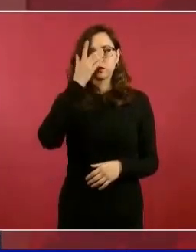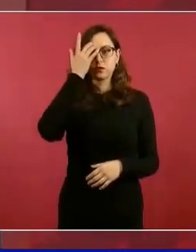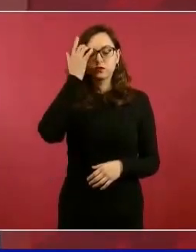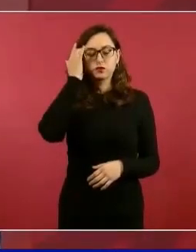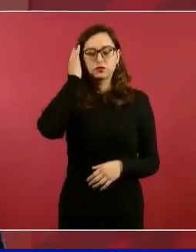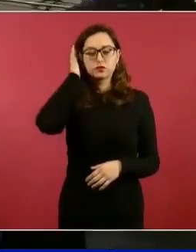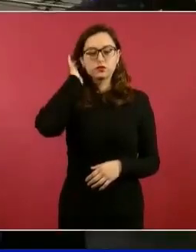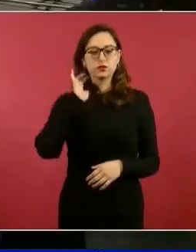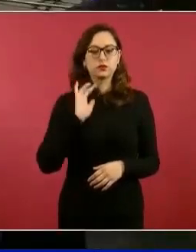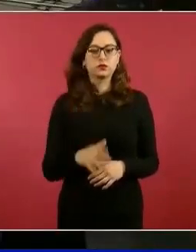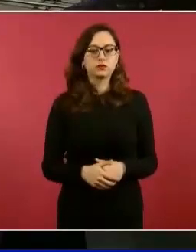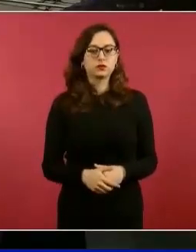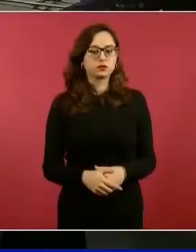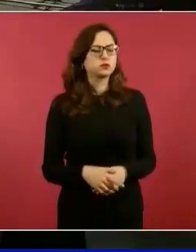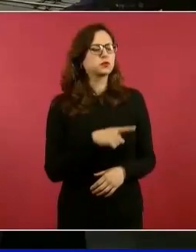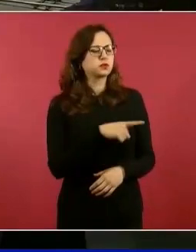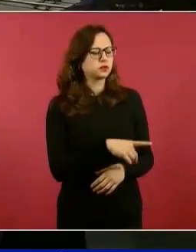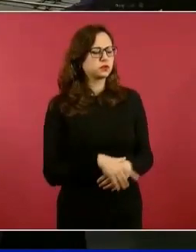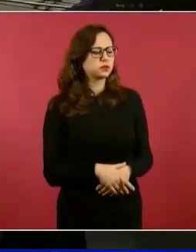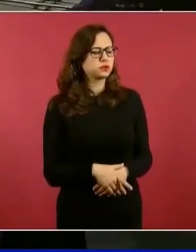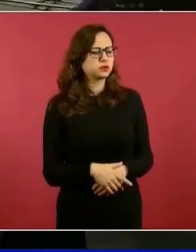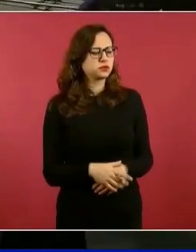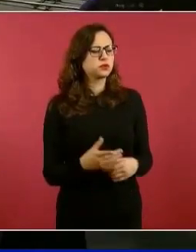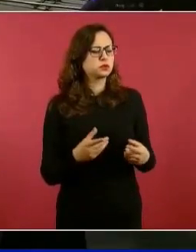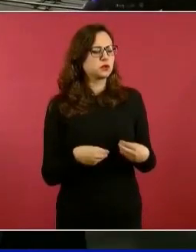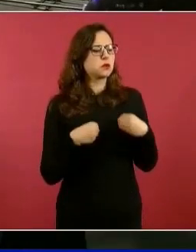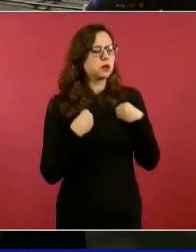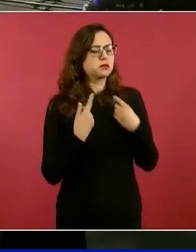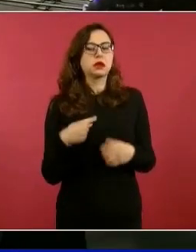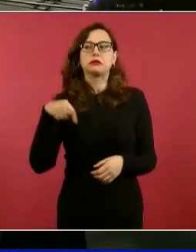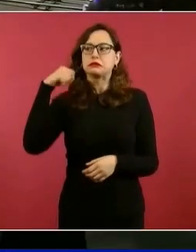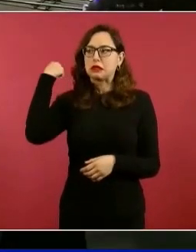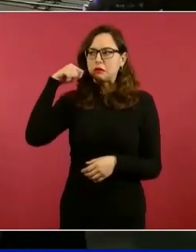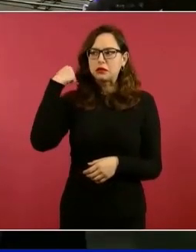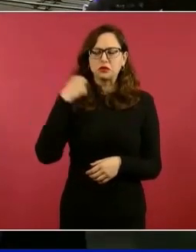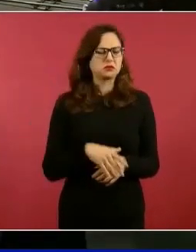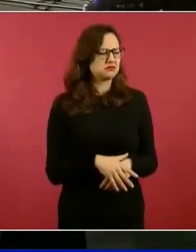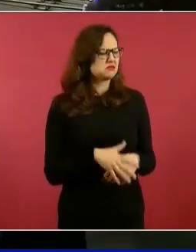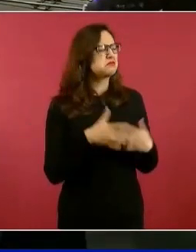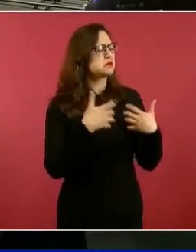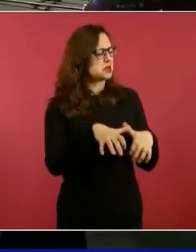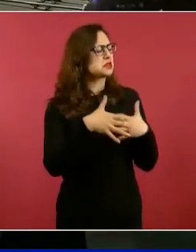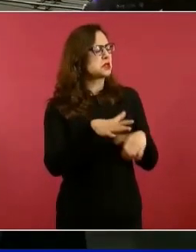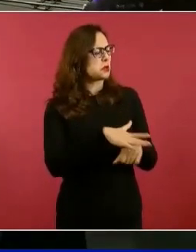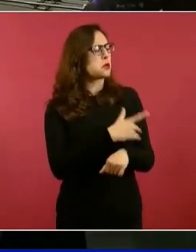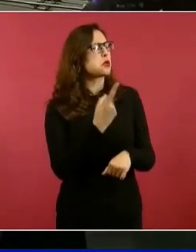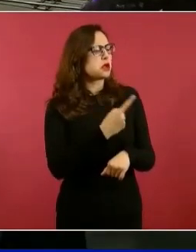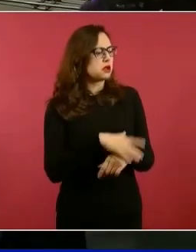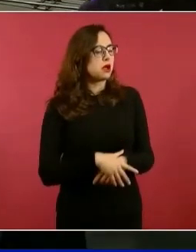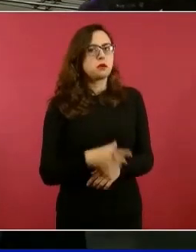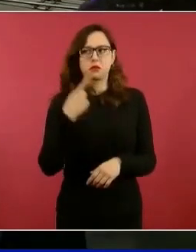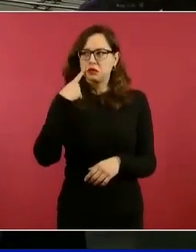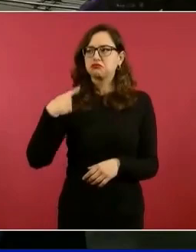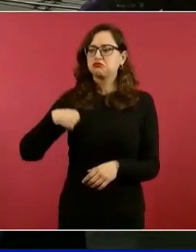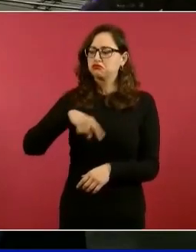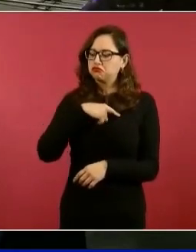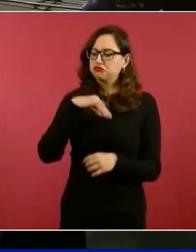¿Y de dónde viene usted de Tabasco? ¿Y por qué? Por esto, porque no nos quieren respetar nuestro triunfo.